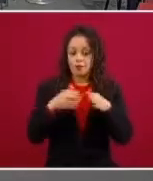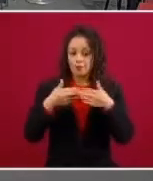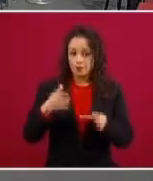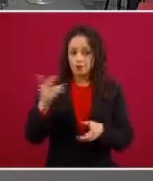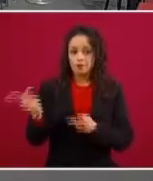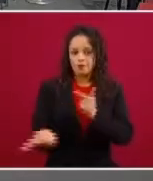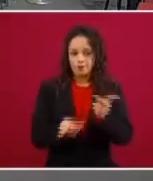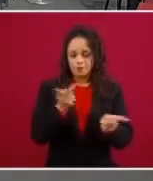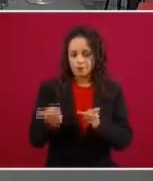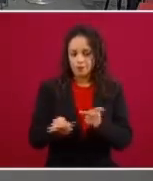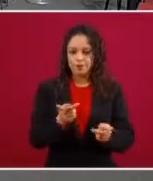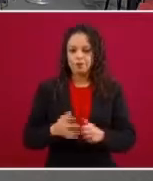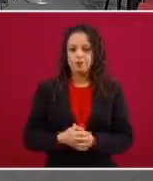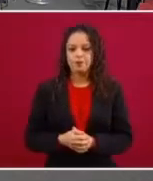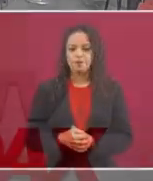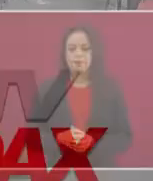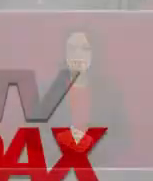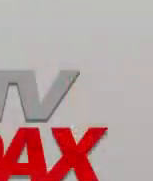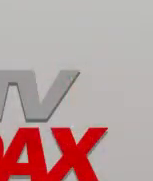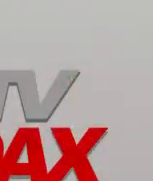A ver, ahí lista.